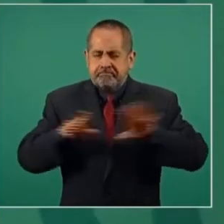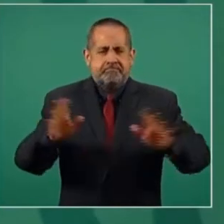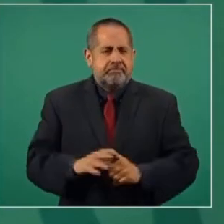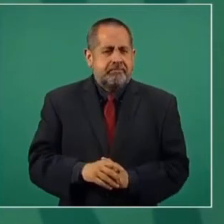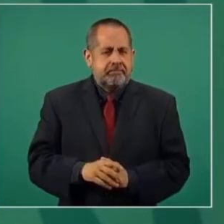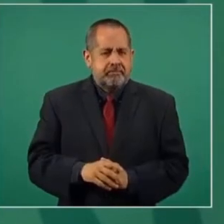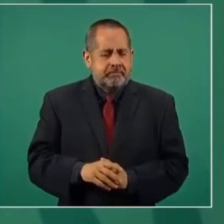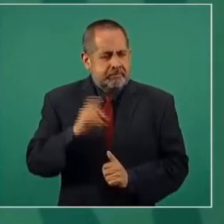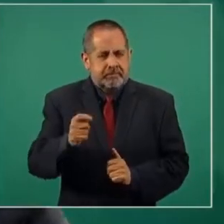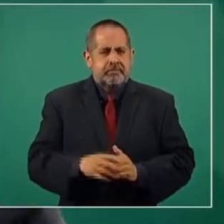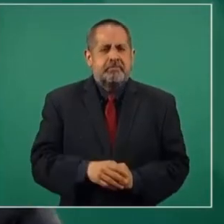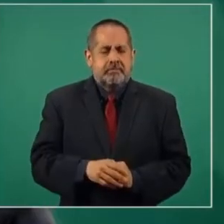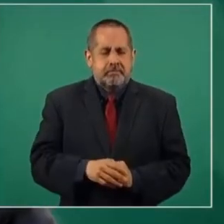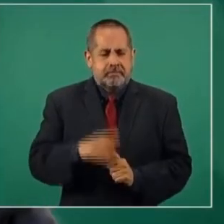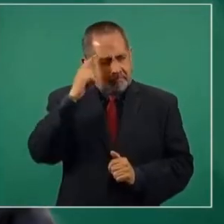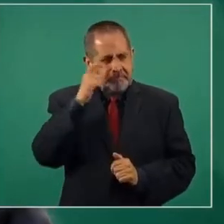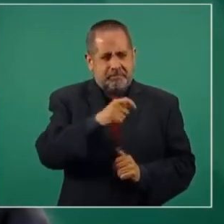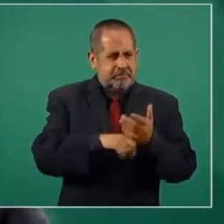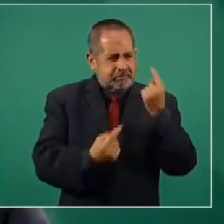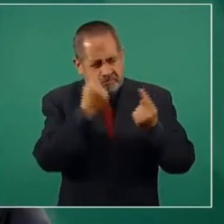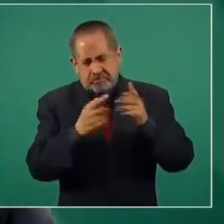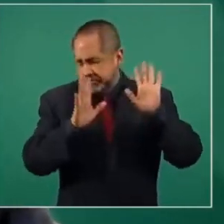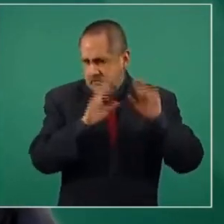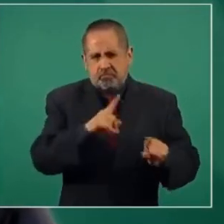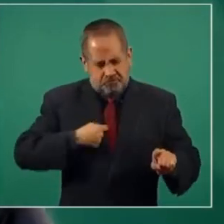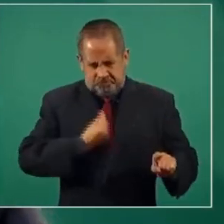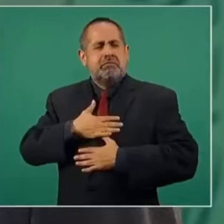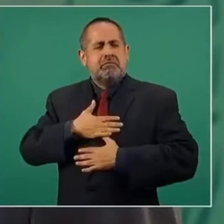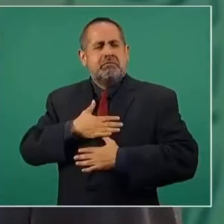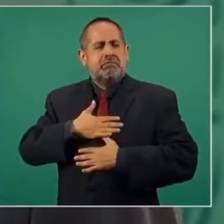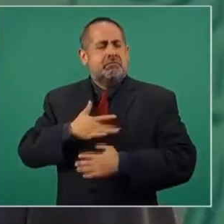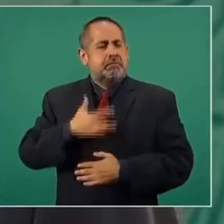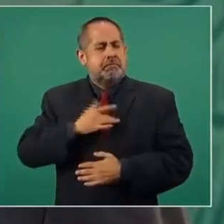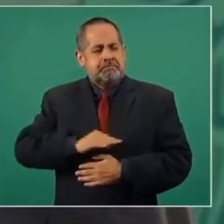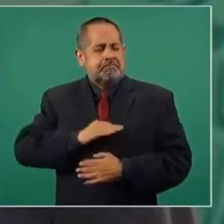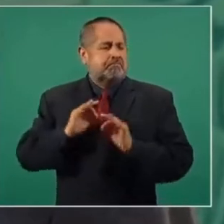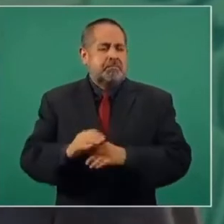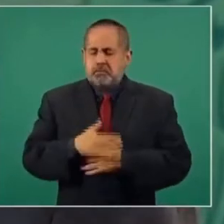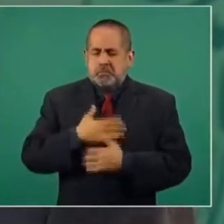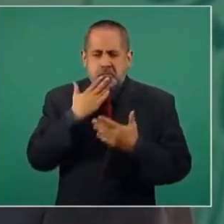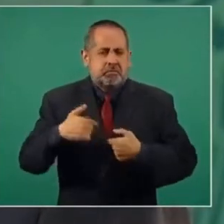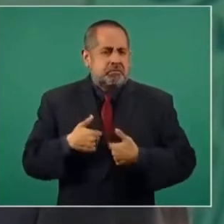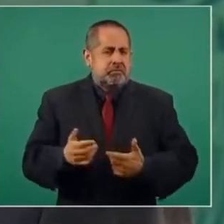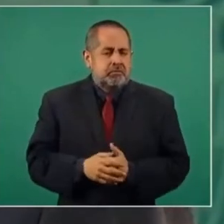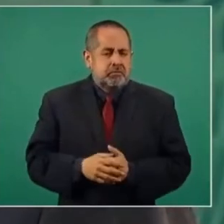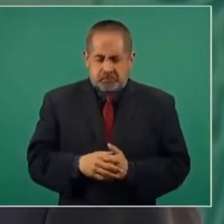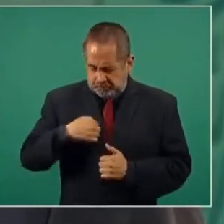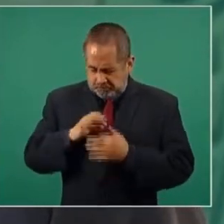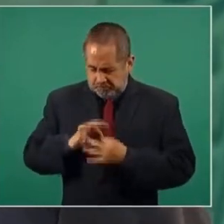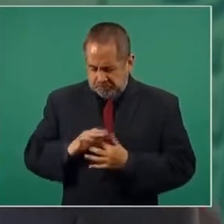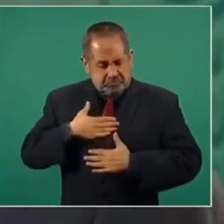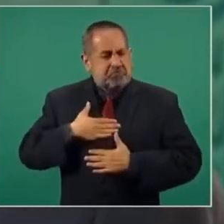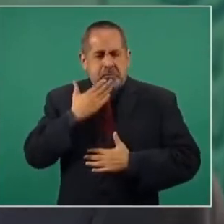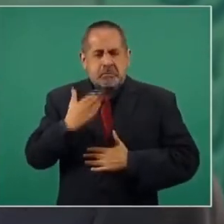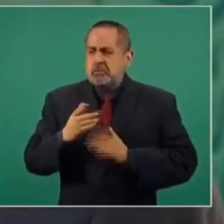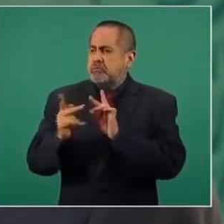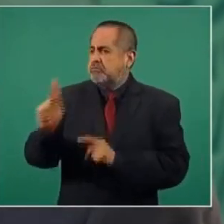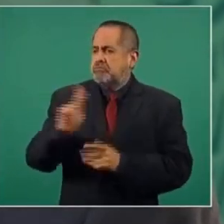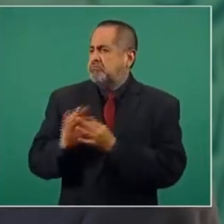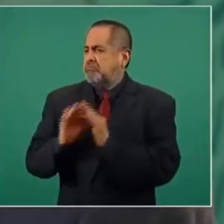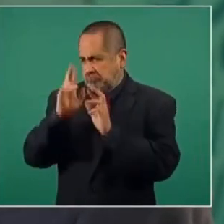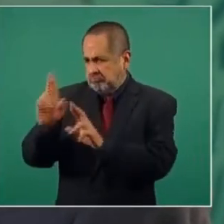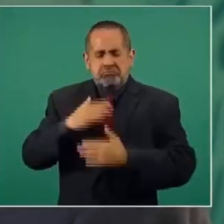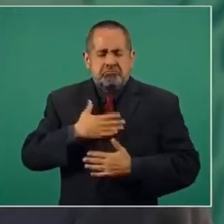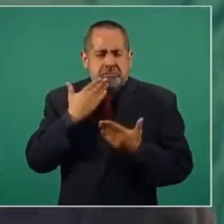Incluso hasta el extremo de los insultos. Yo aguanto. Porque estoy bien conmigo mismo. Y estoy bien con mi prójimo.